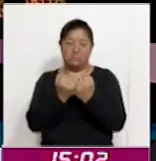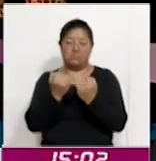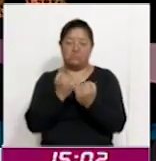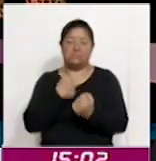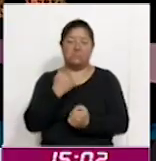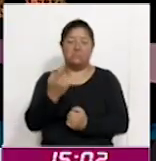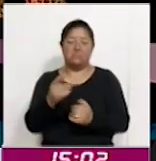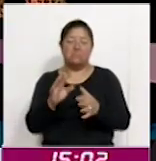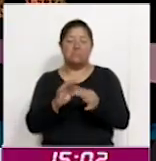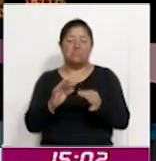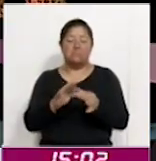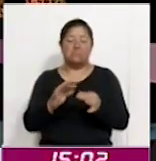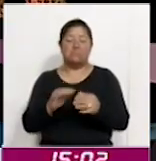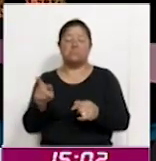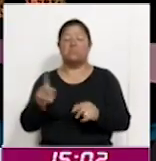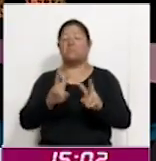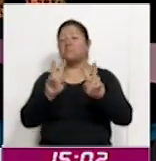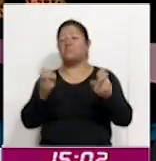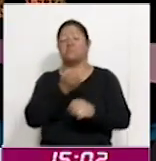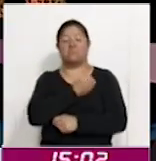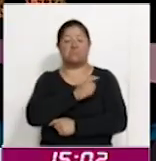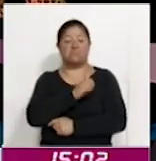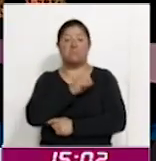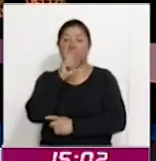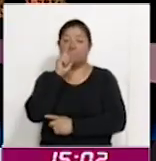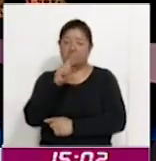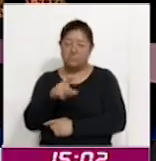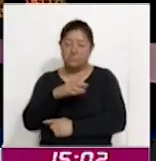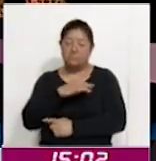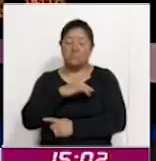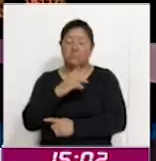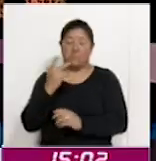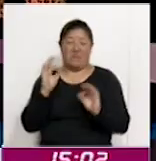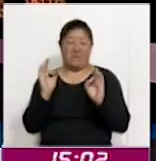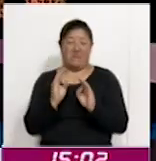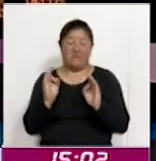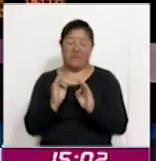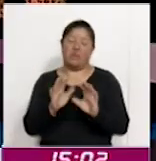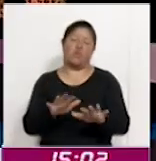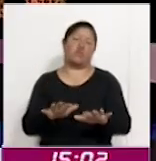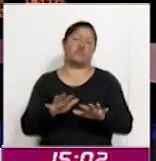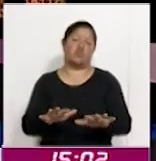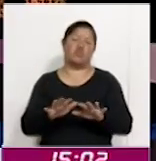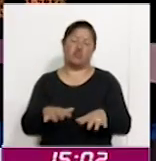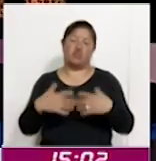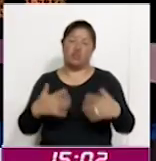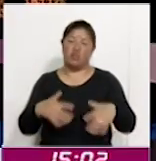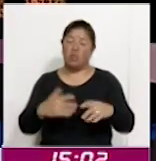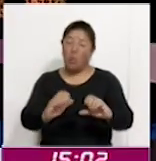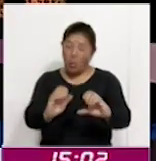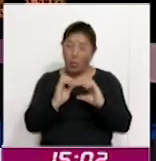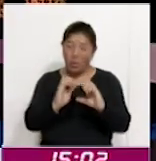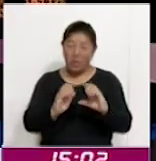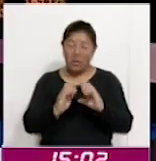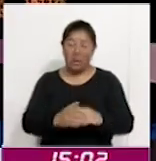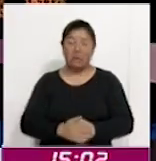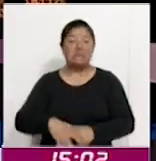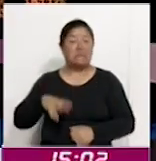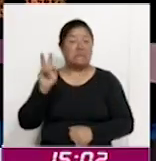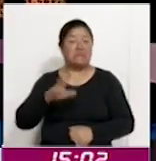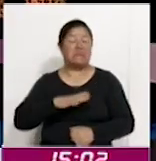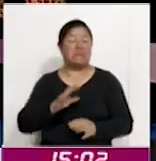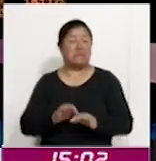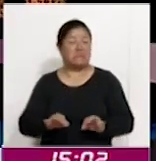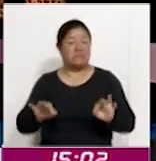Tenemos información en materia de salud. También las bajas temperaturas. Hay que tener mucho cuidado porque ha descendido de forma